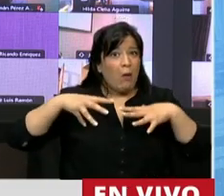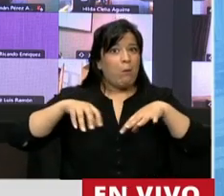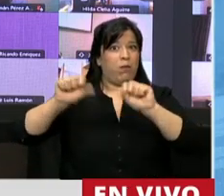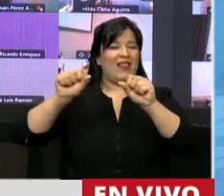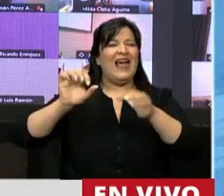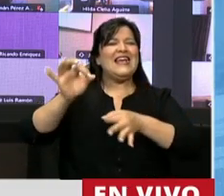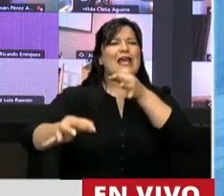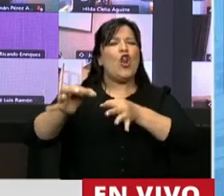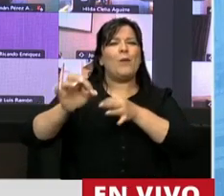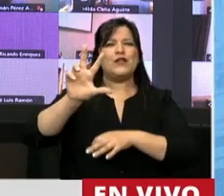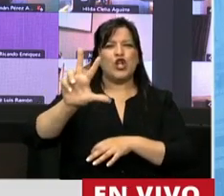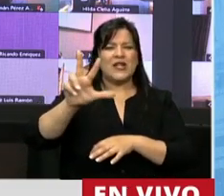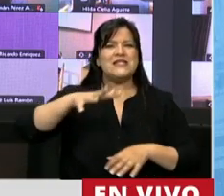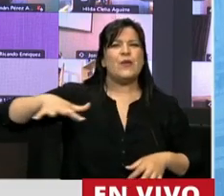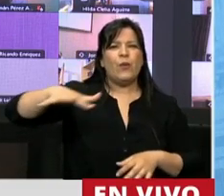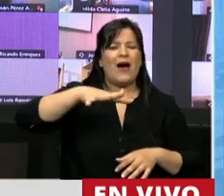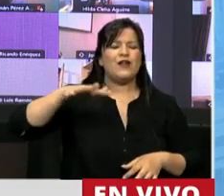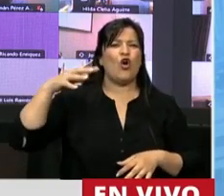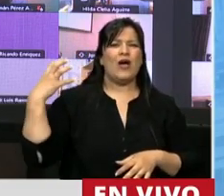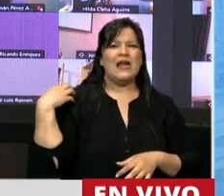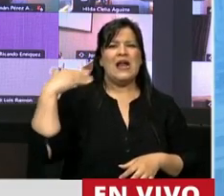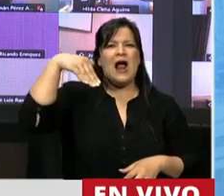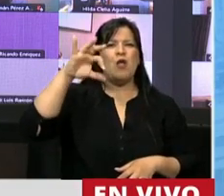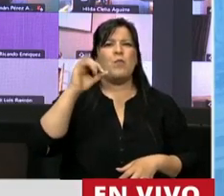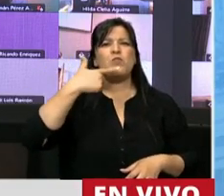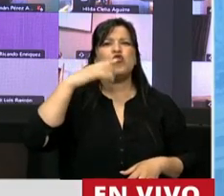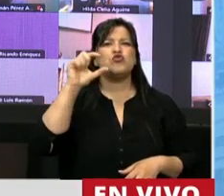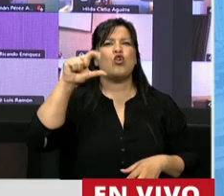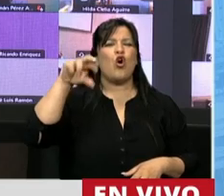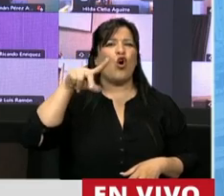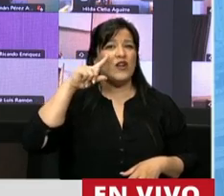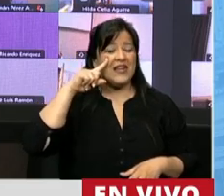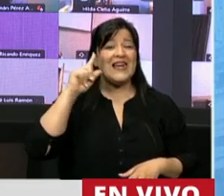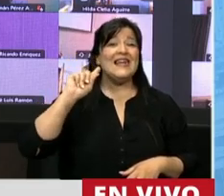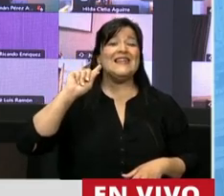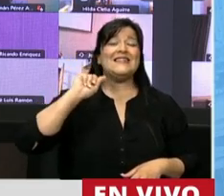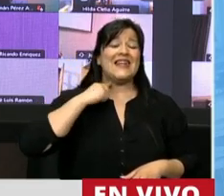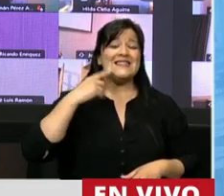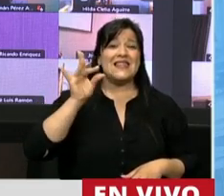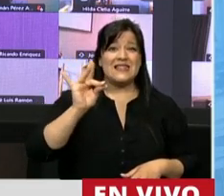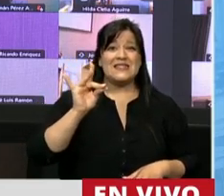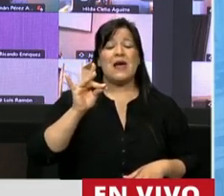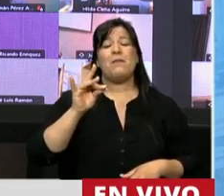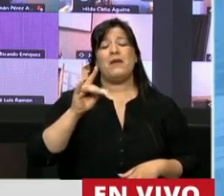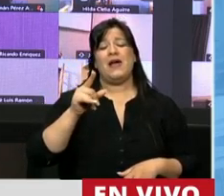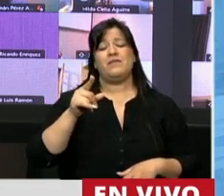en kilómetro 3 en el barrio General Mosconi el petróleo un 13 de diciembre de 1907